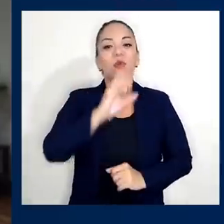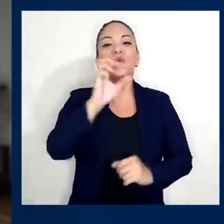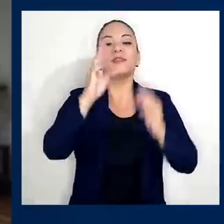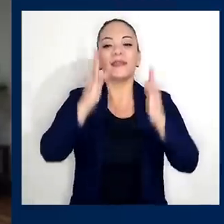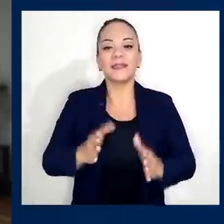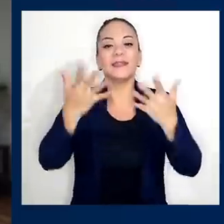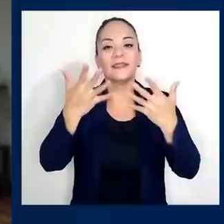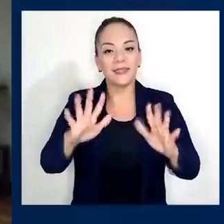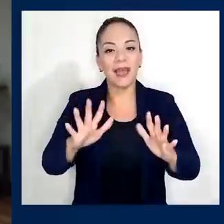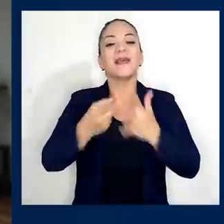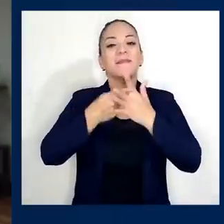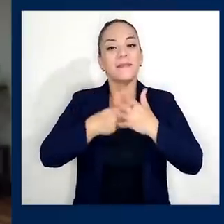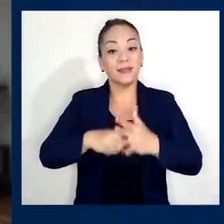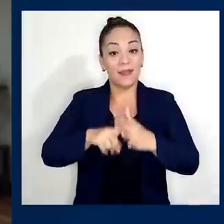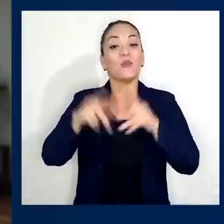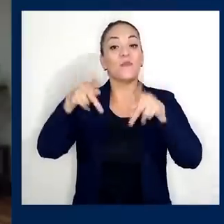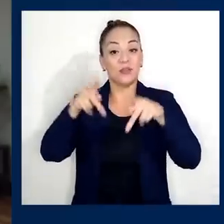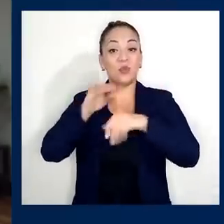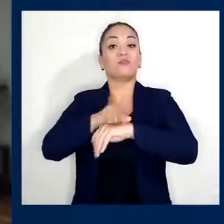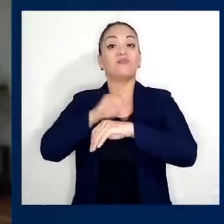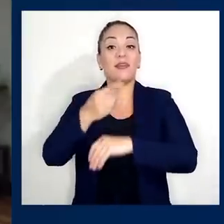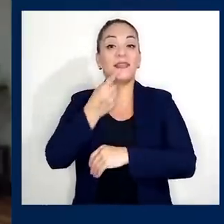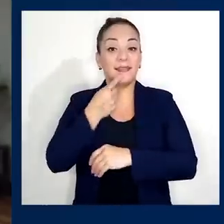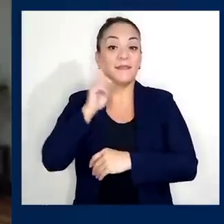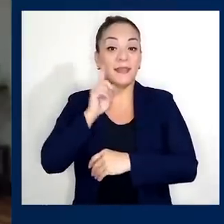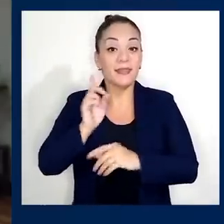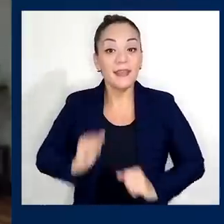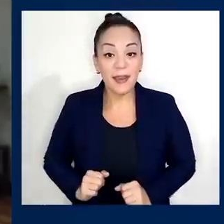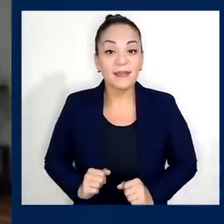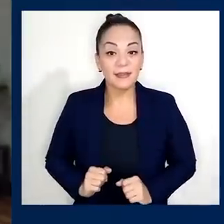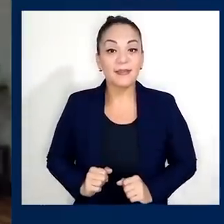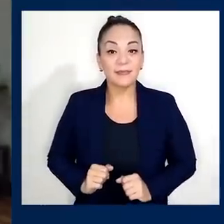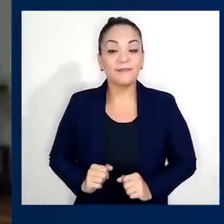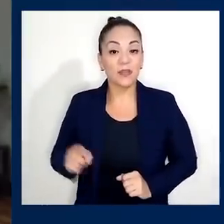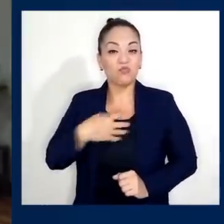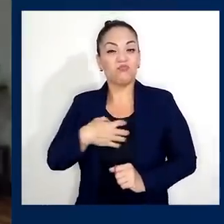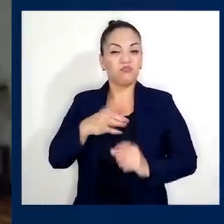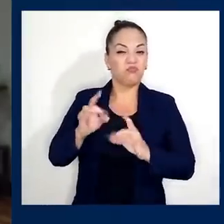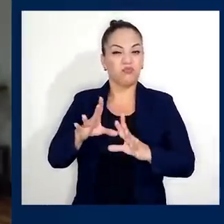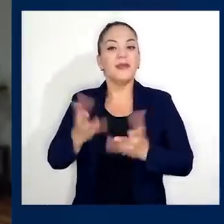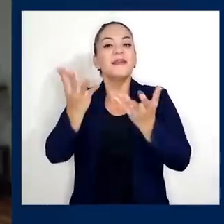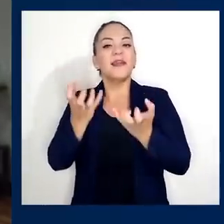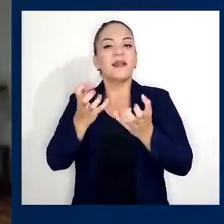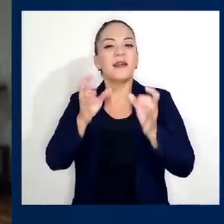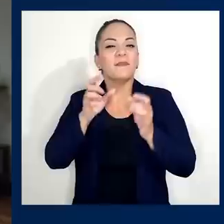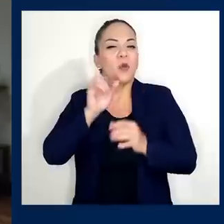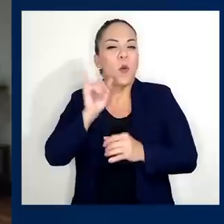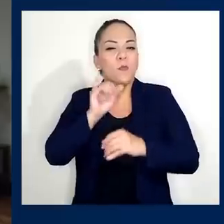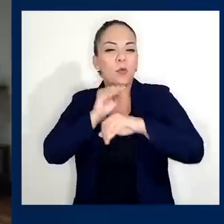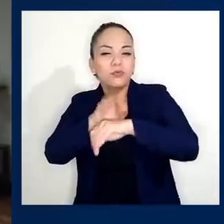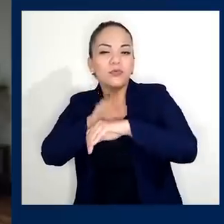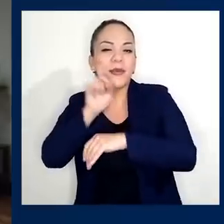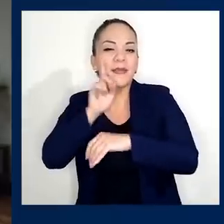ya empezaron las voces del odio, como dije antes. Quieren engañarlo a usted para